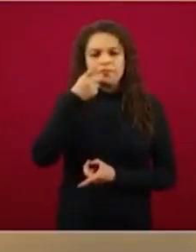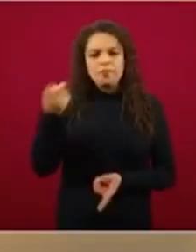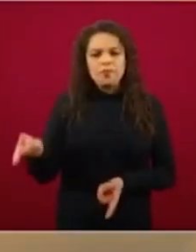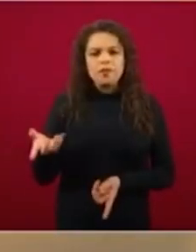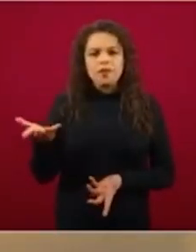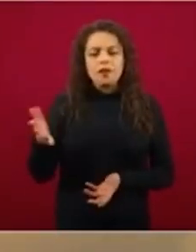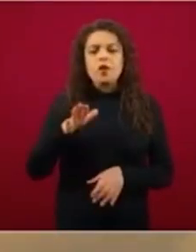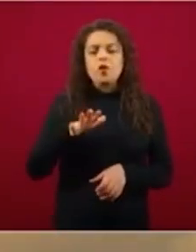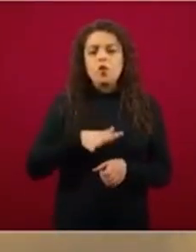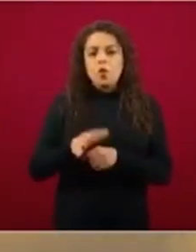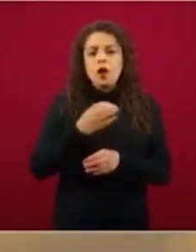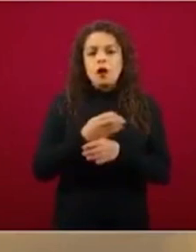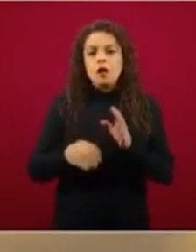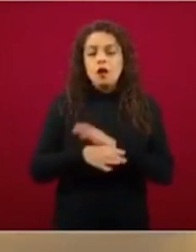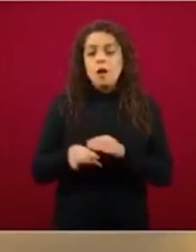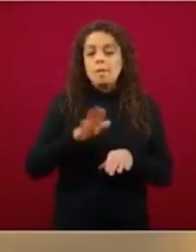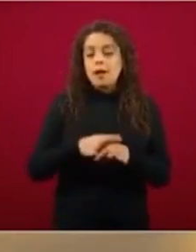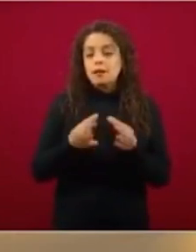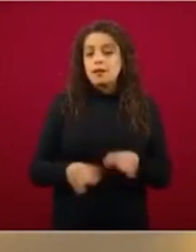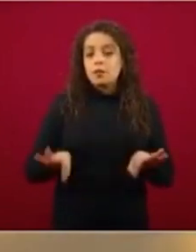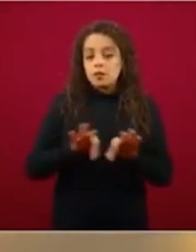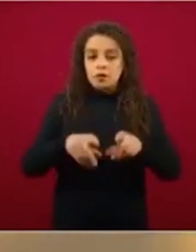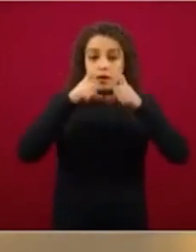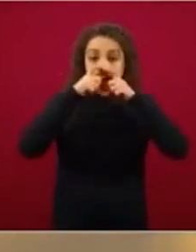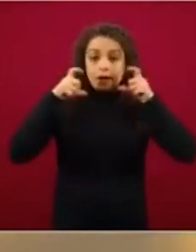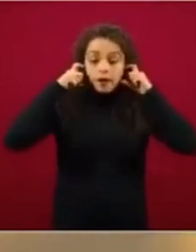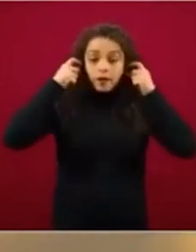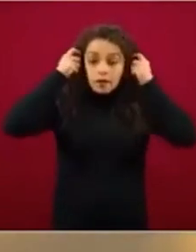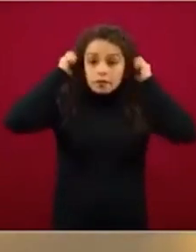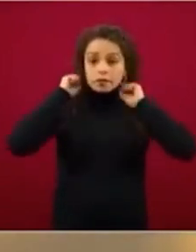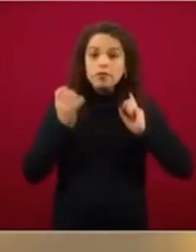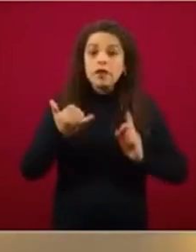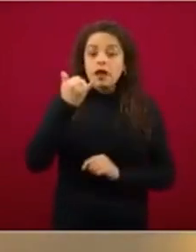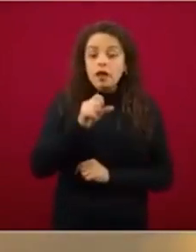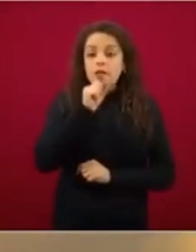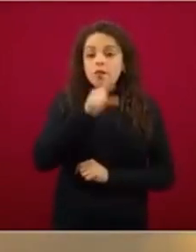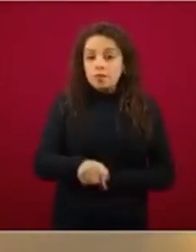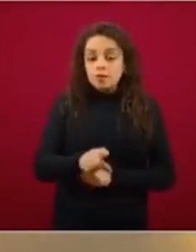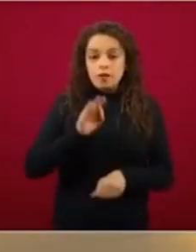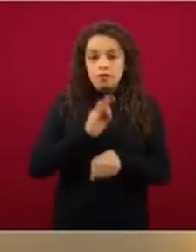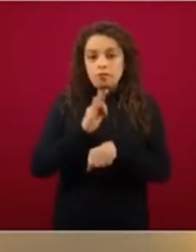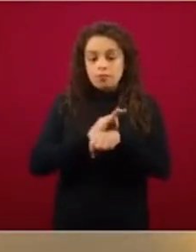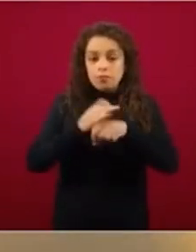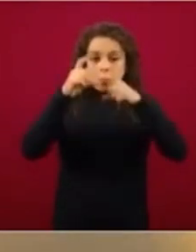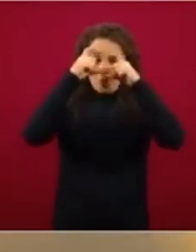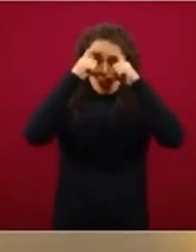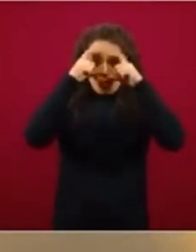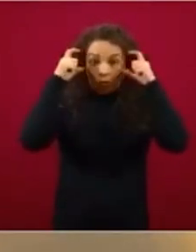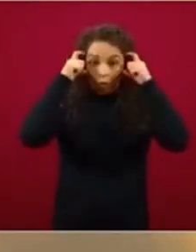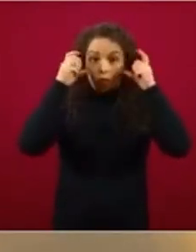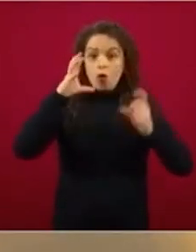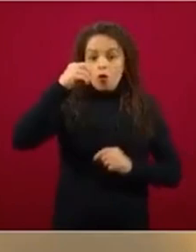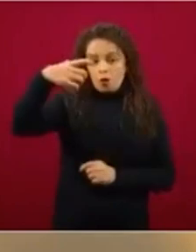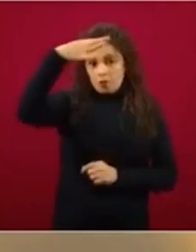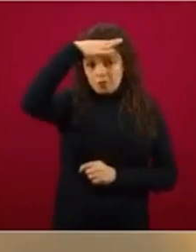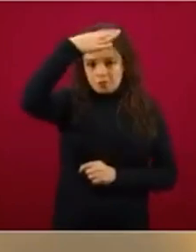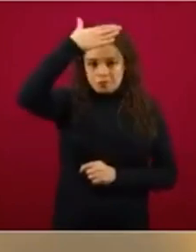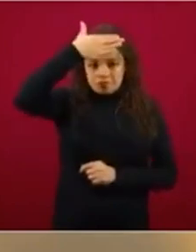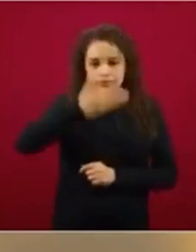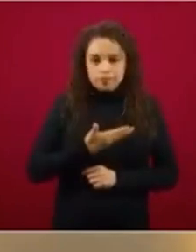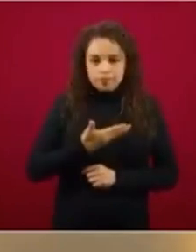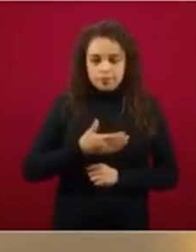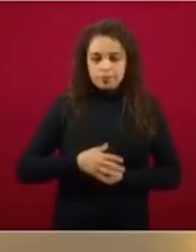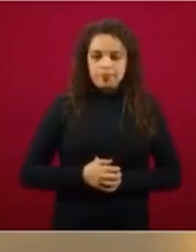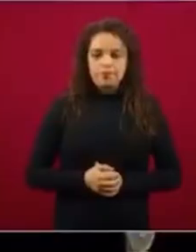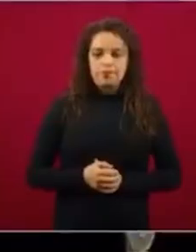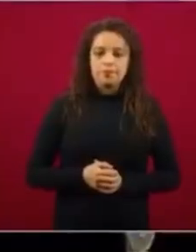protección ocular o facial. Por eso trajimos ese ejemplo que nos lo proporcionó una de las empresas, Hitachi, que